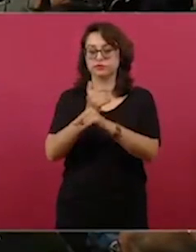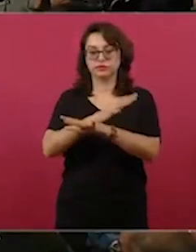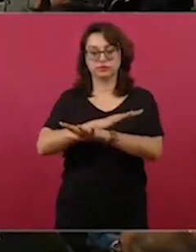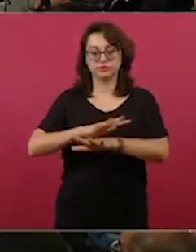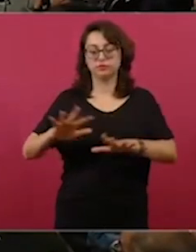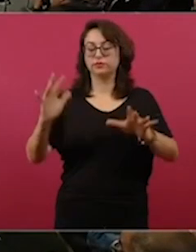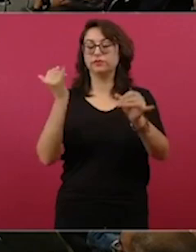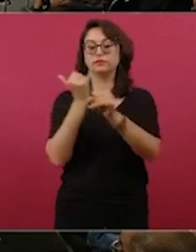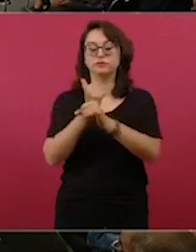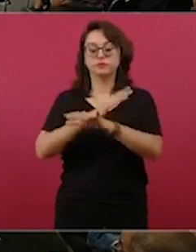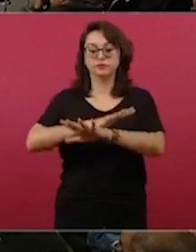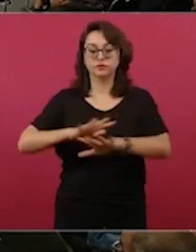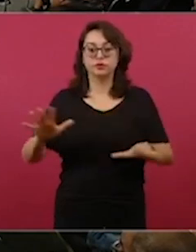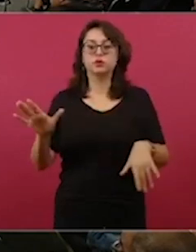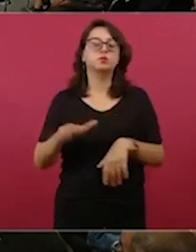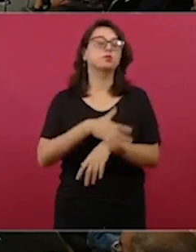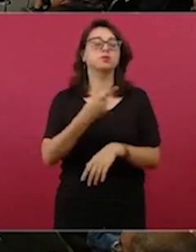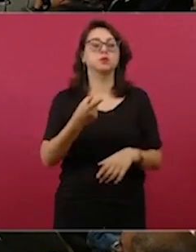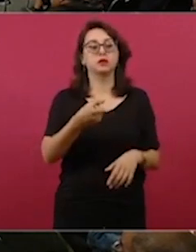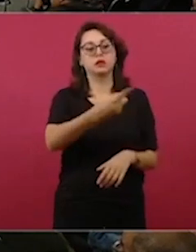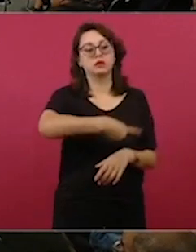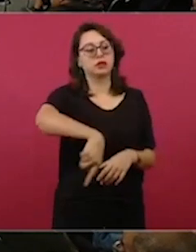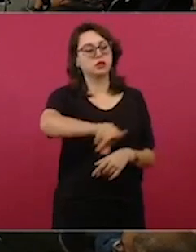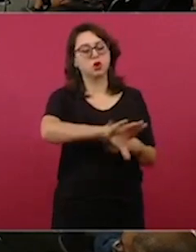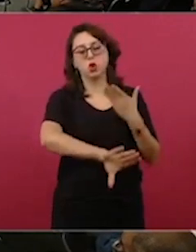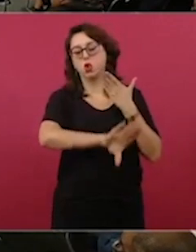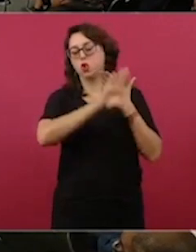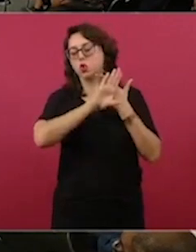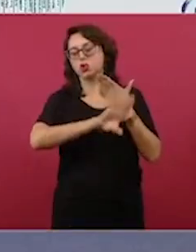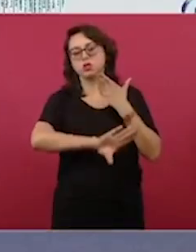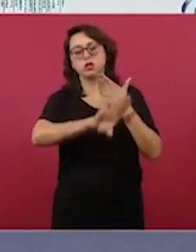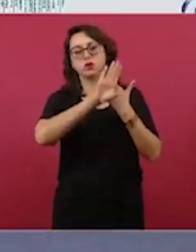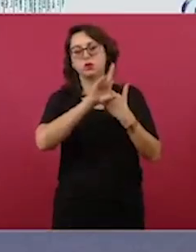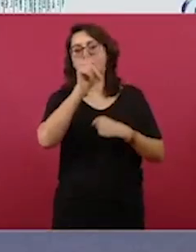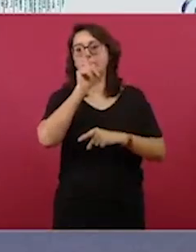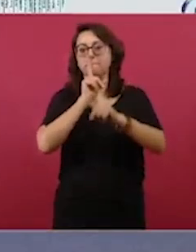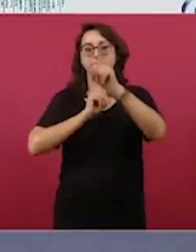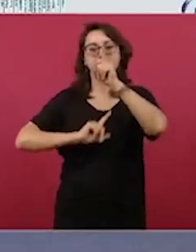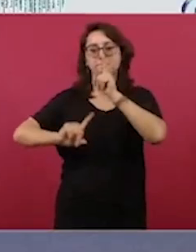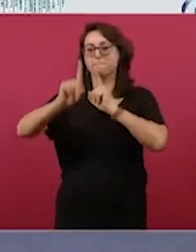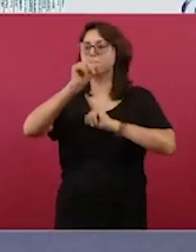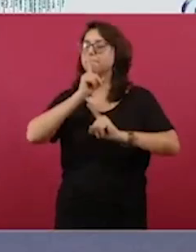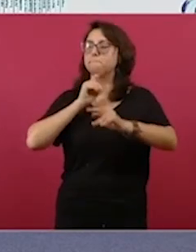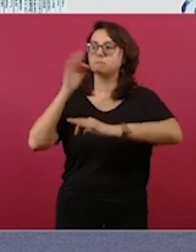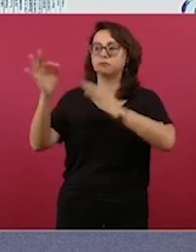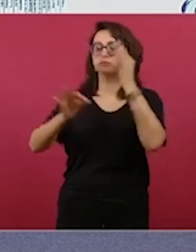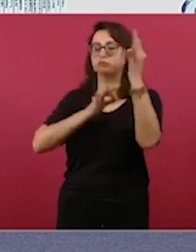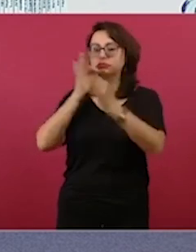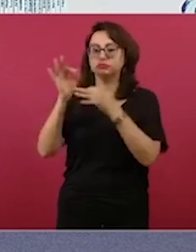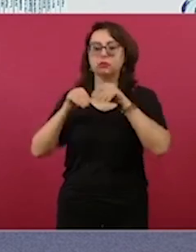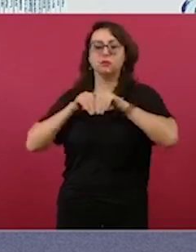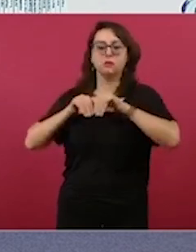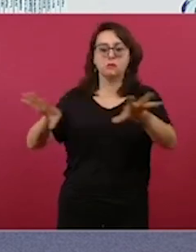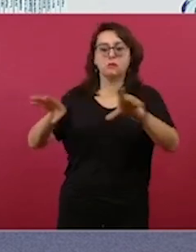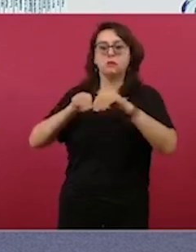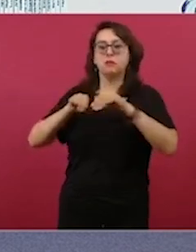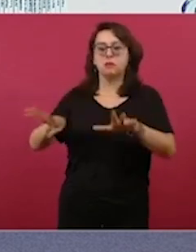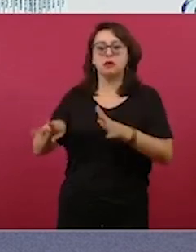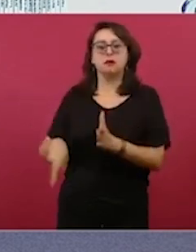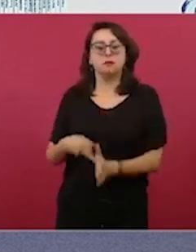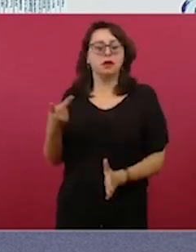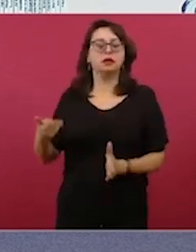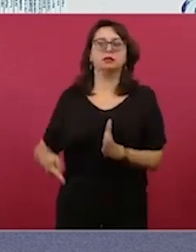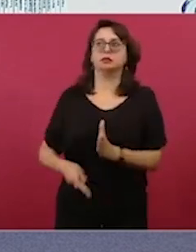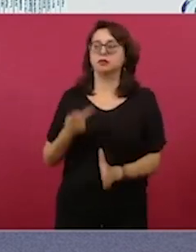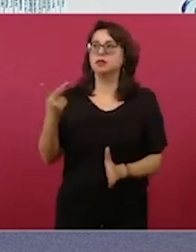una guerra de mentiras en